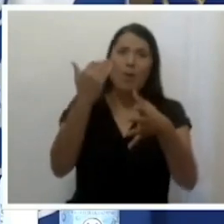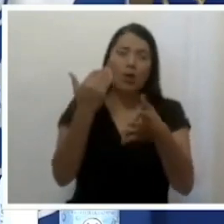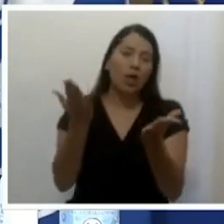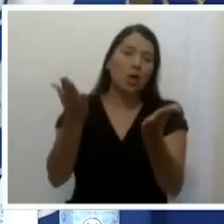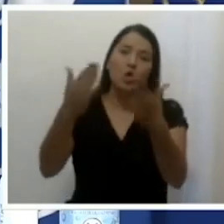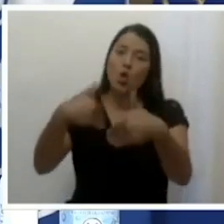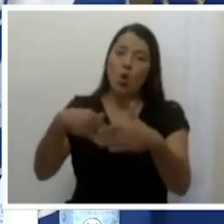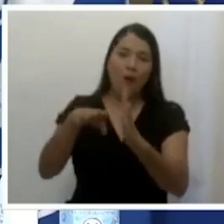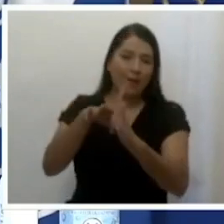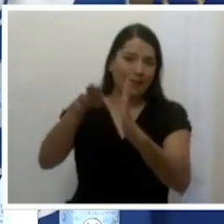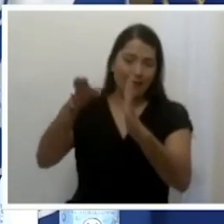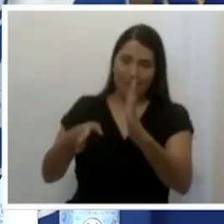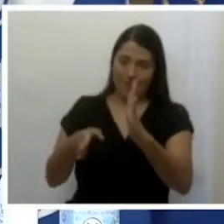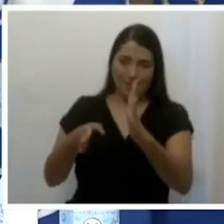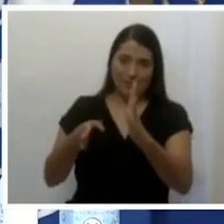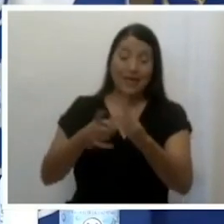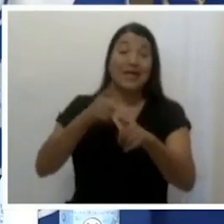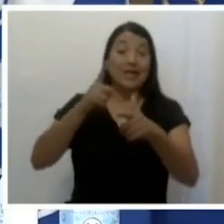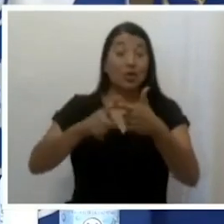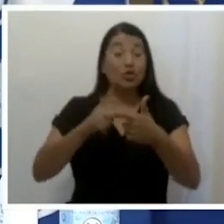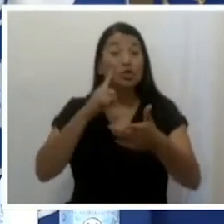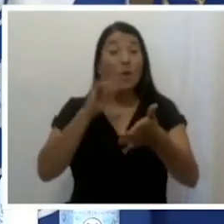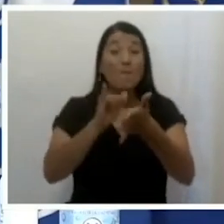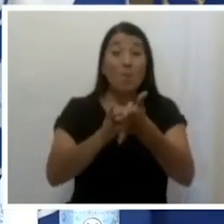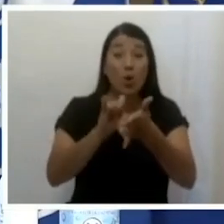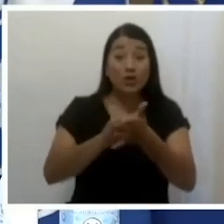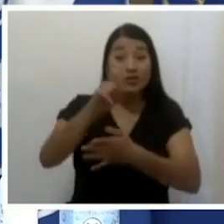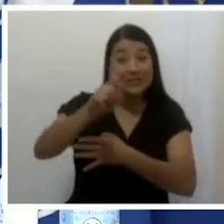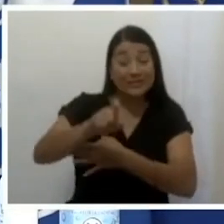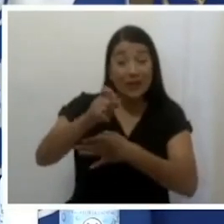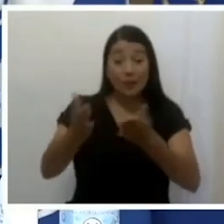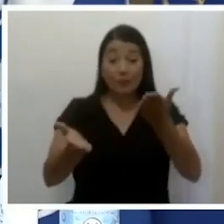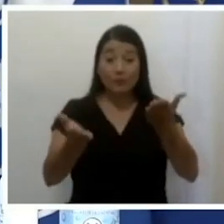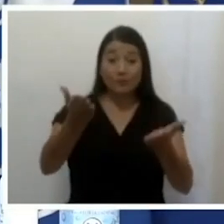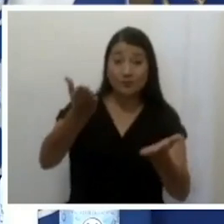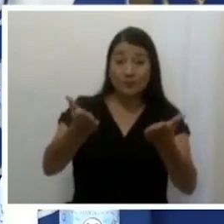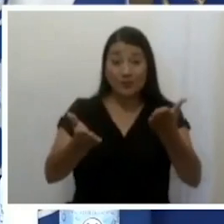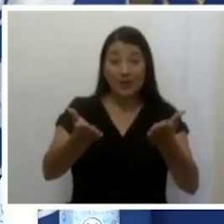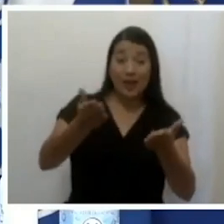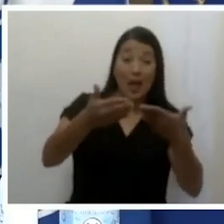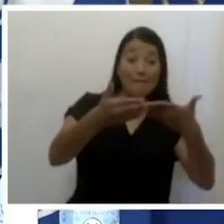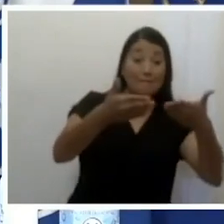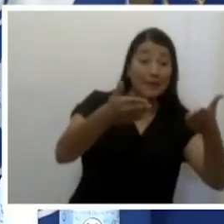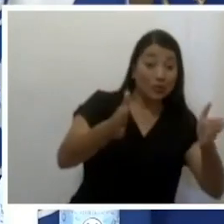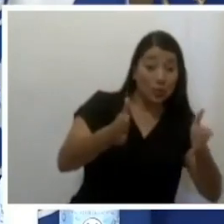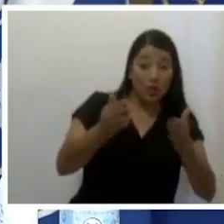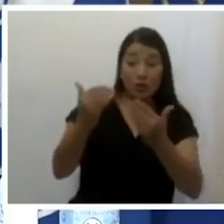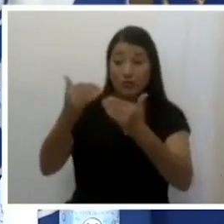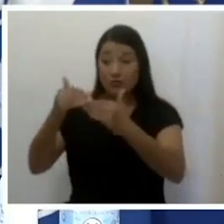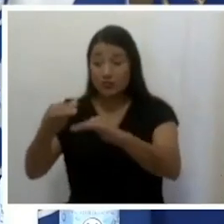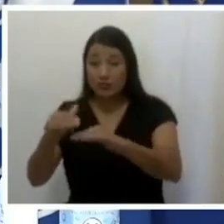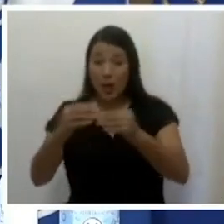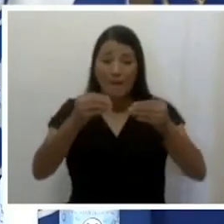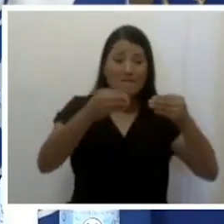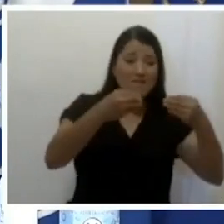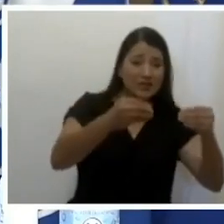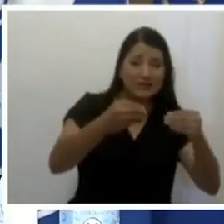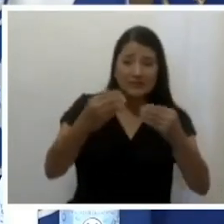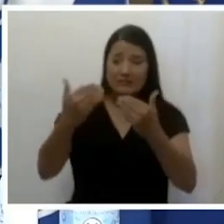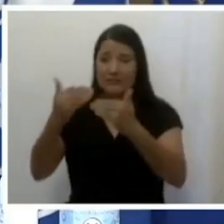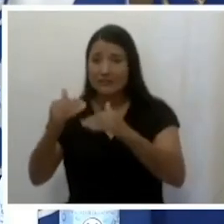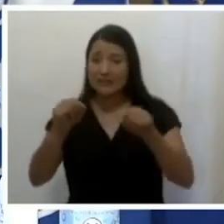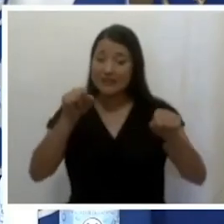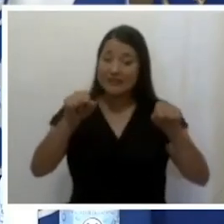balance entre la apertura y las restricciones. La apertura y las restricciones.